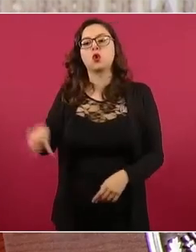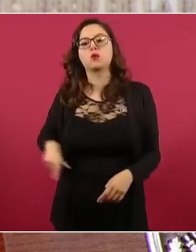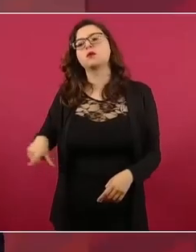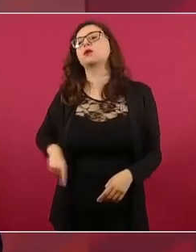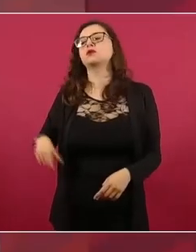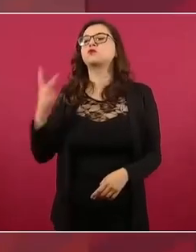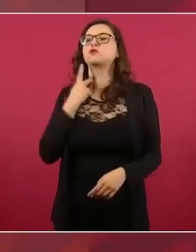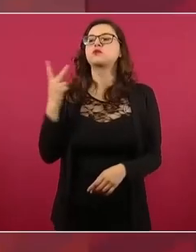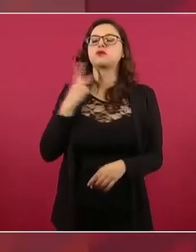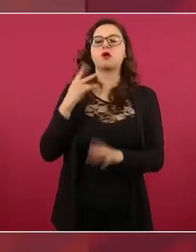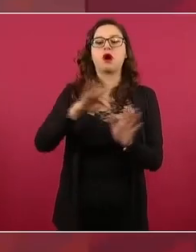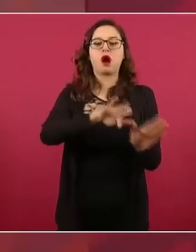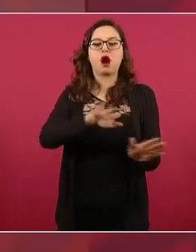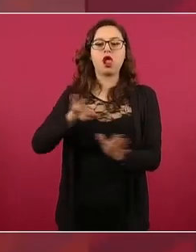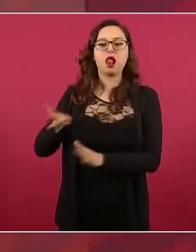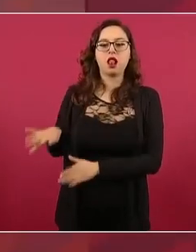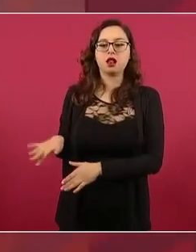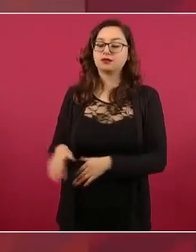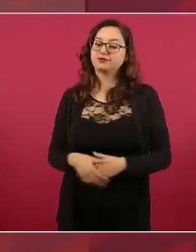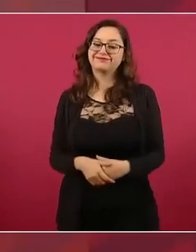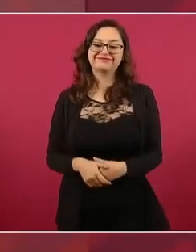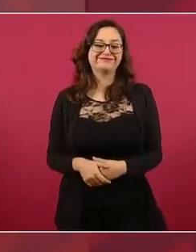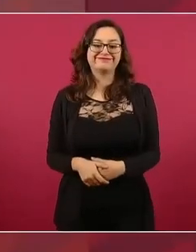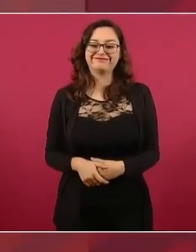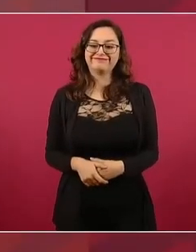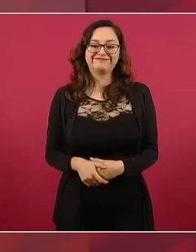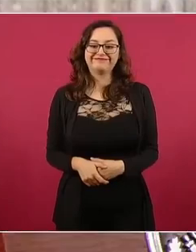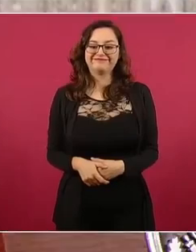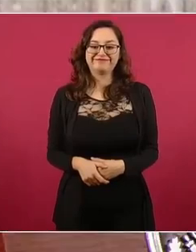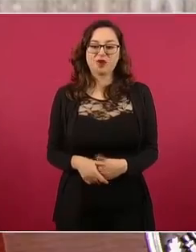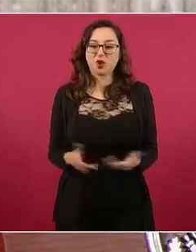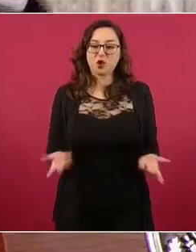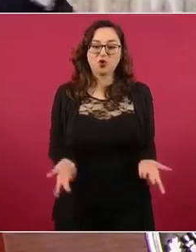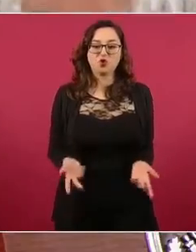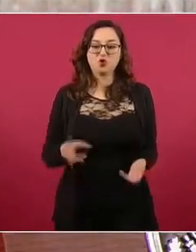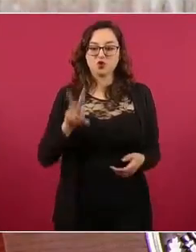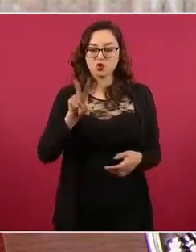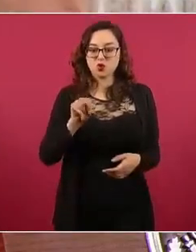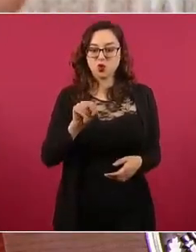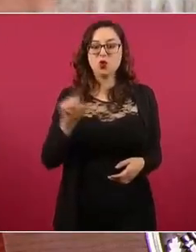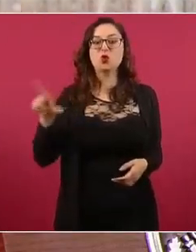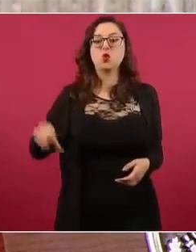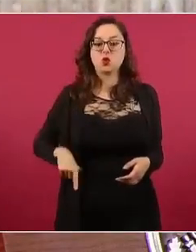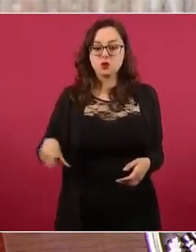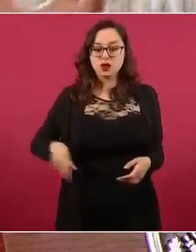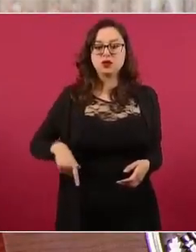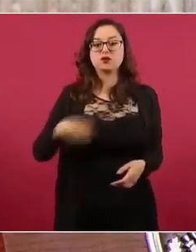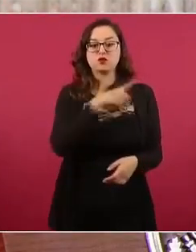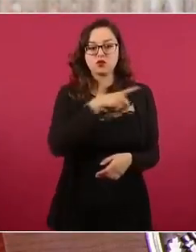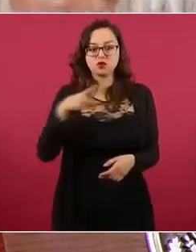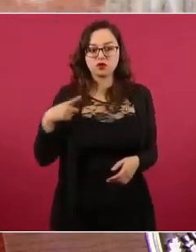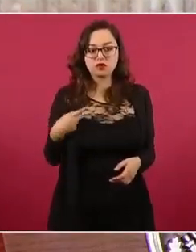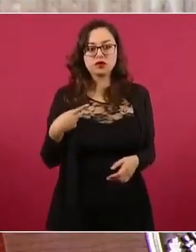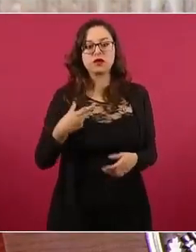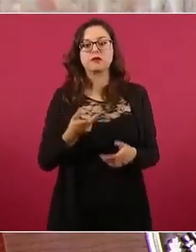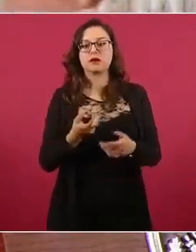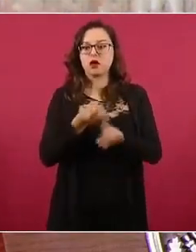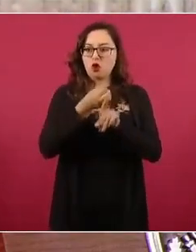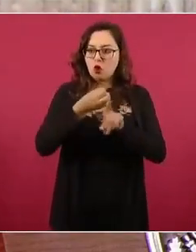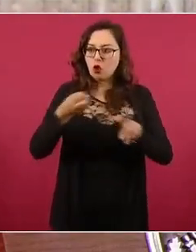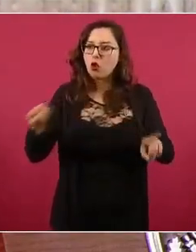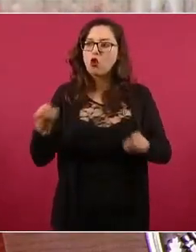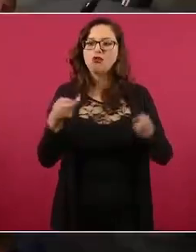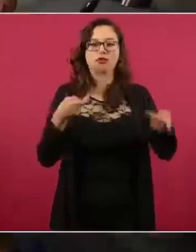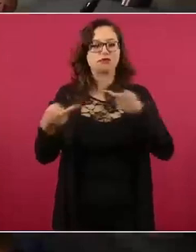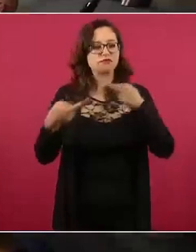el Estado para organizar, para poner